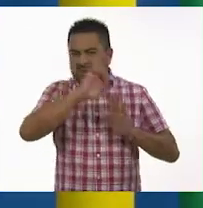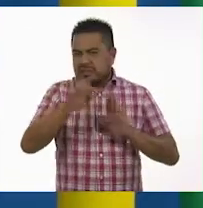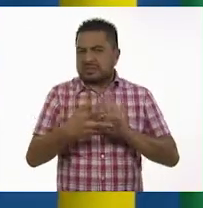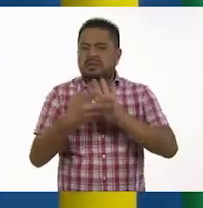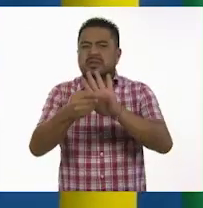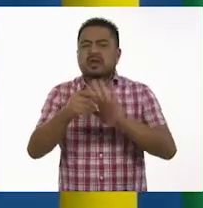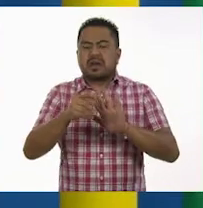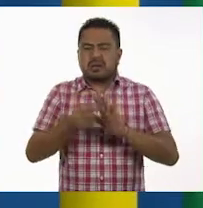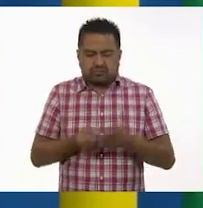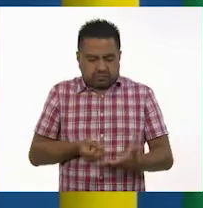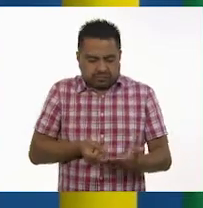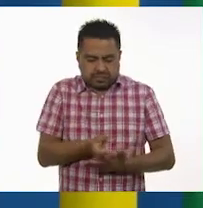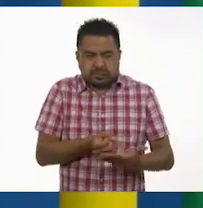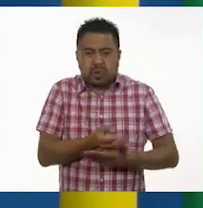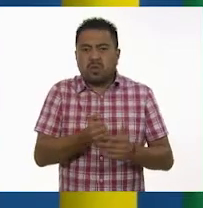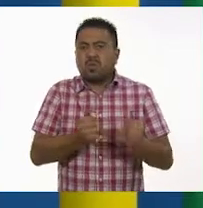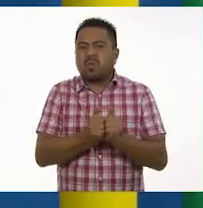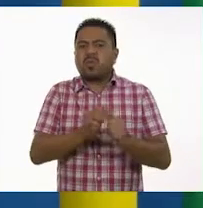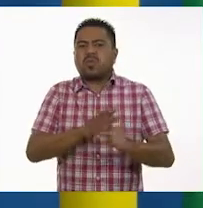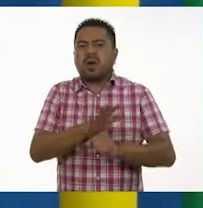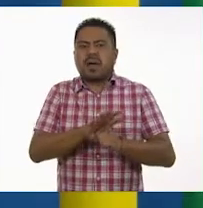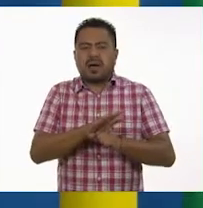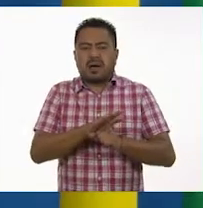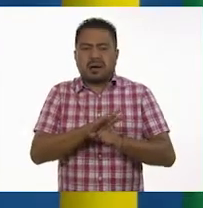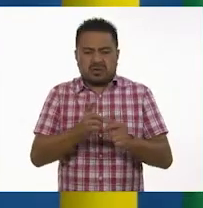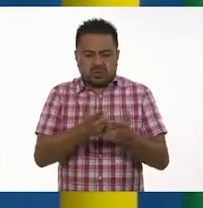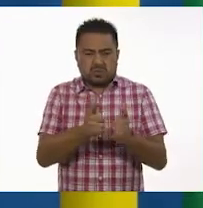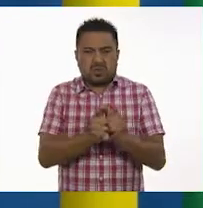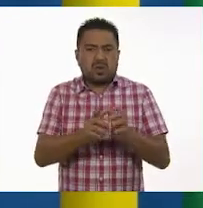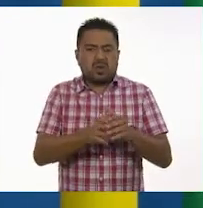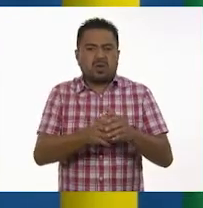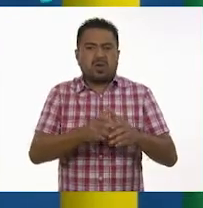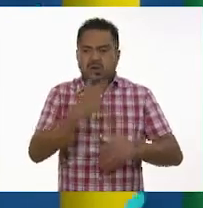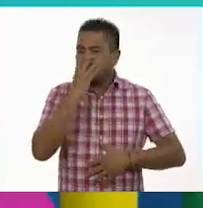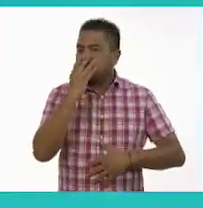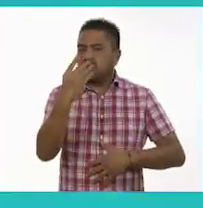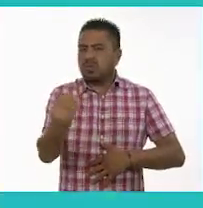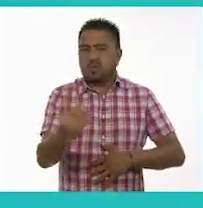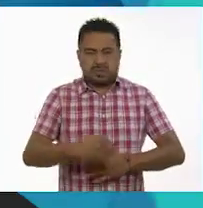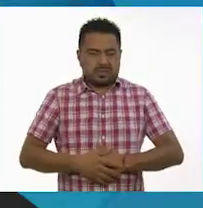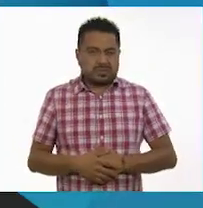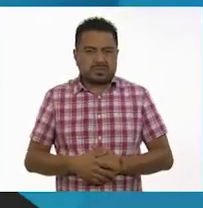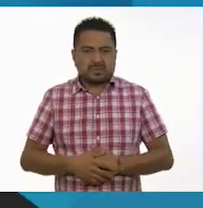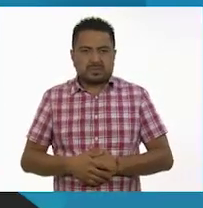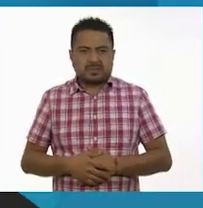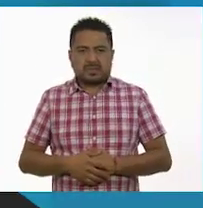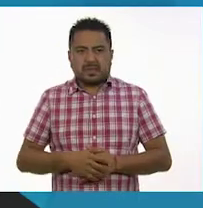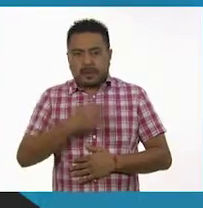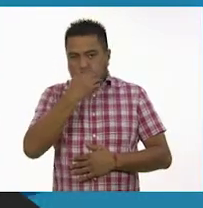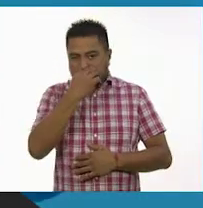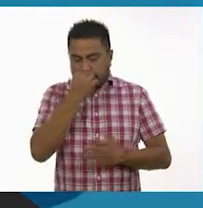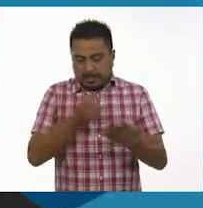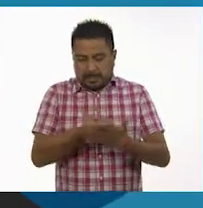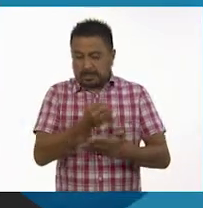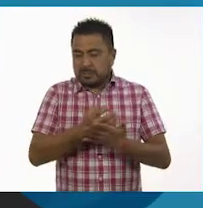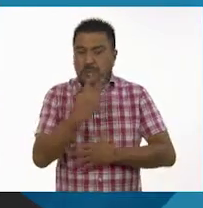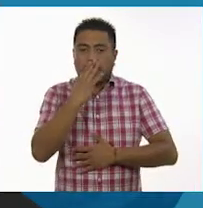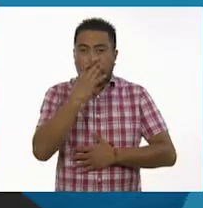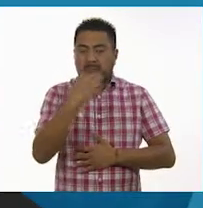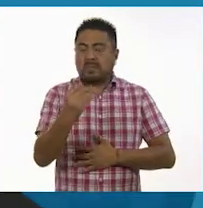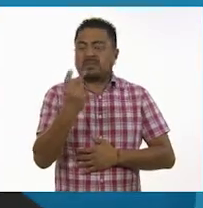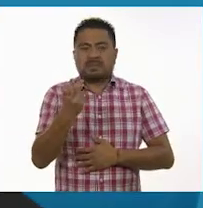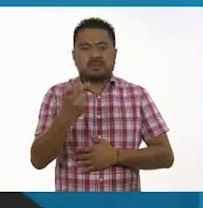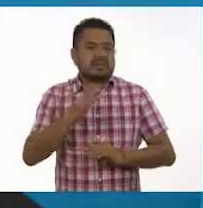de la reproducción de una manada de lobos. La reproducción de los lobos